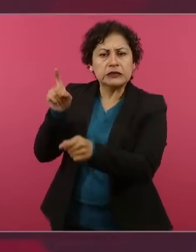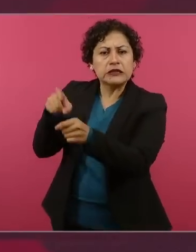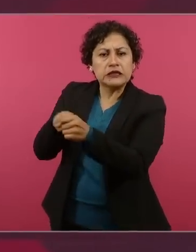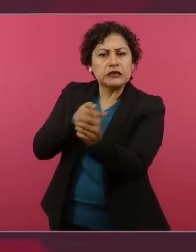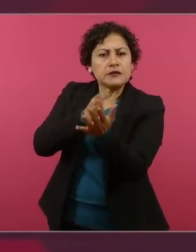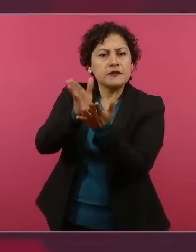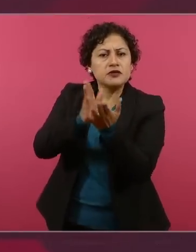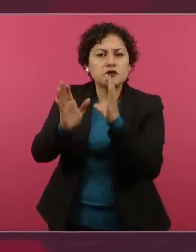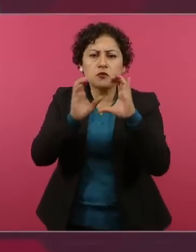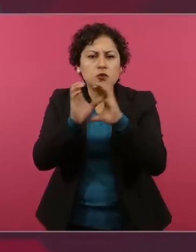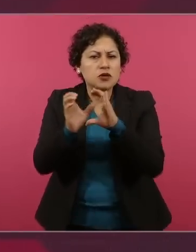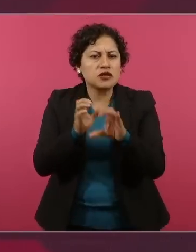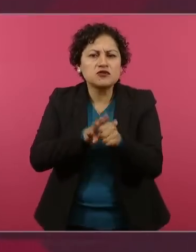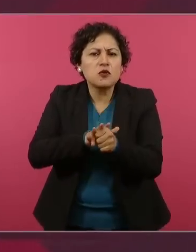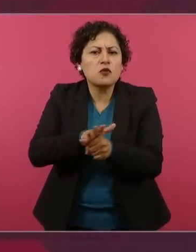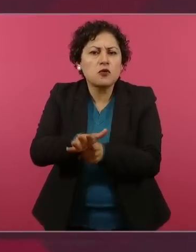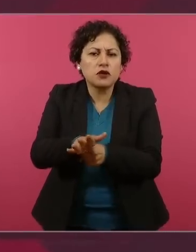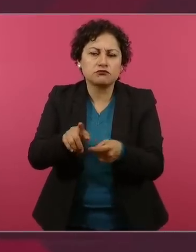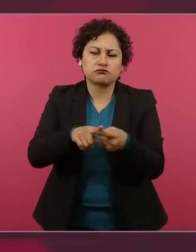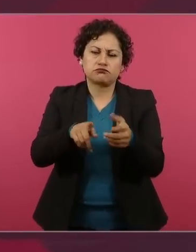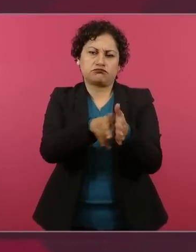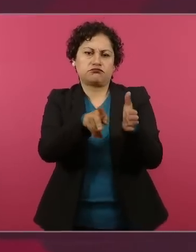Joaquín López Dóriga,